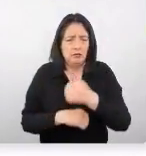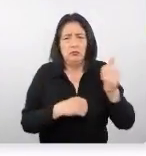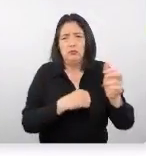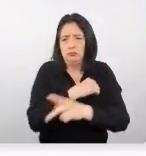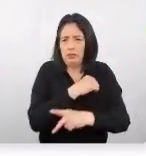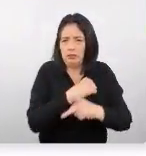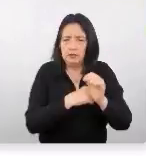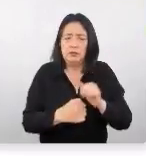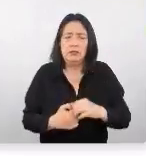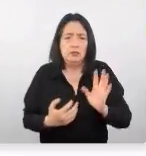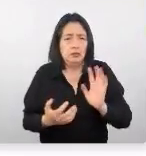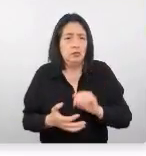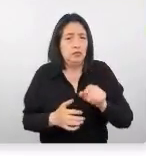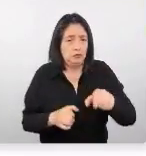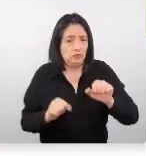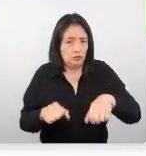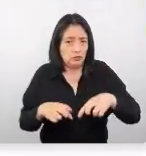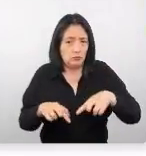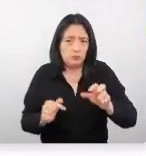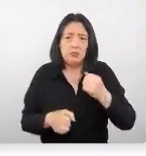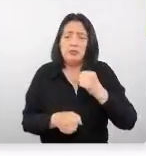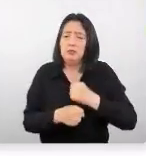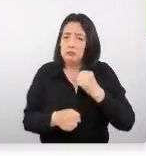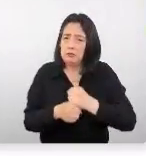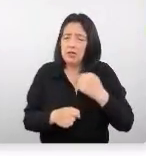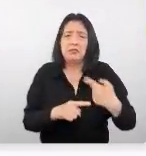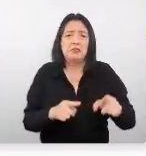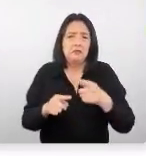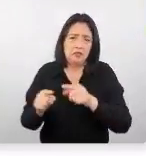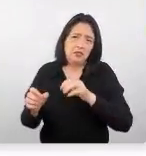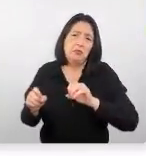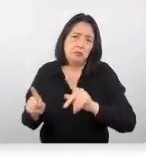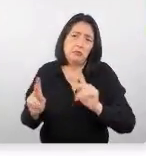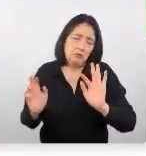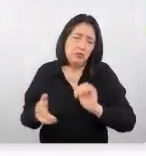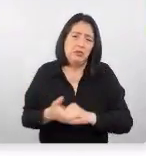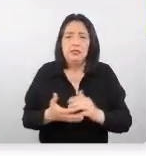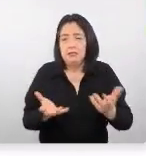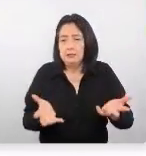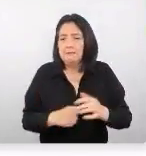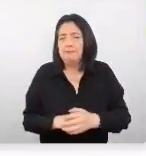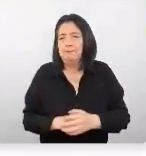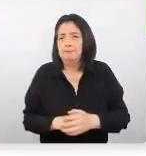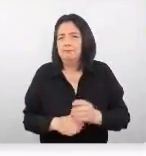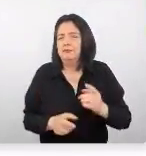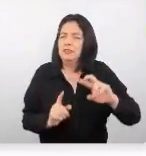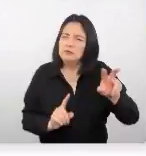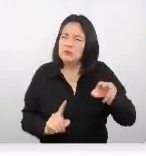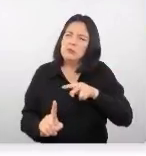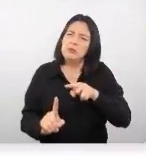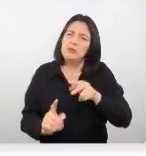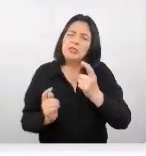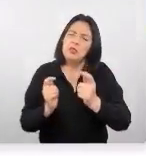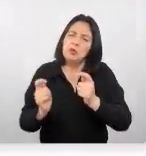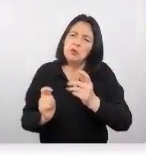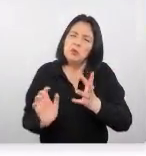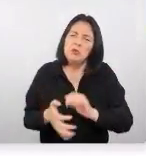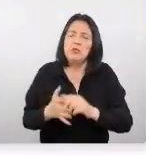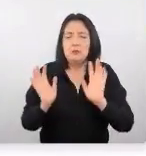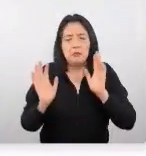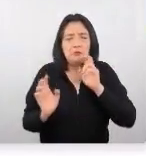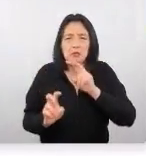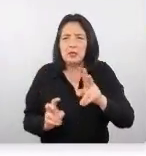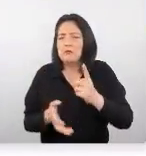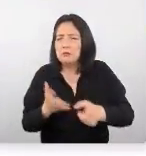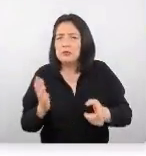y eso nos permite poder trabajar diferentes oportunidades y justamente desde el punto de vista turista vamos a ver